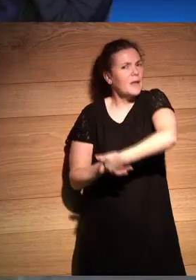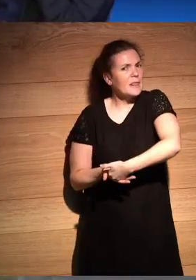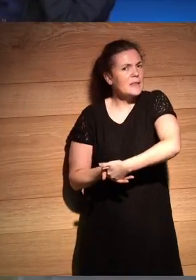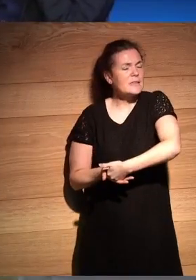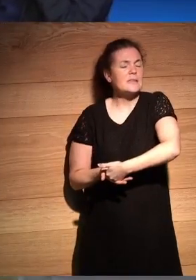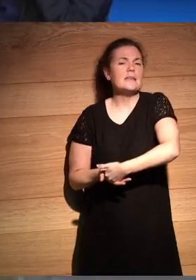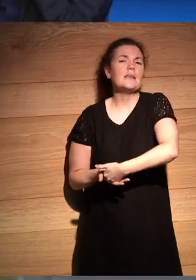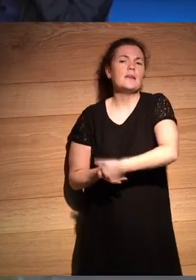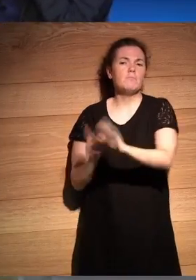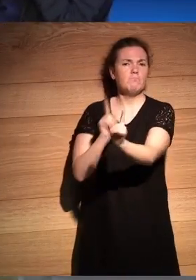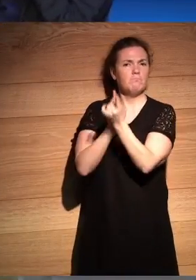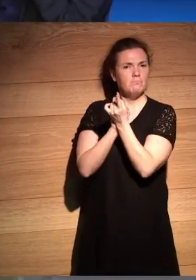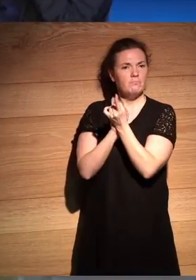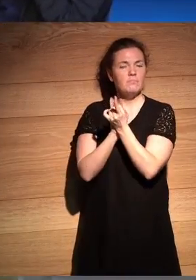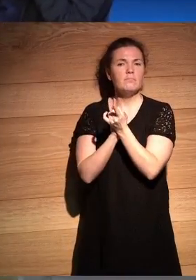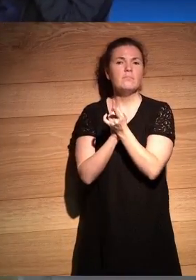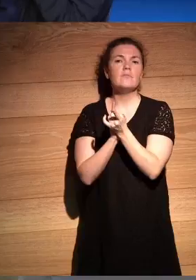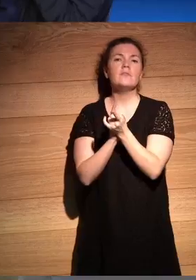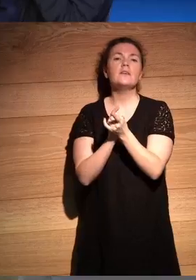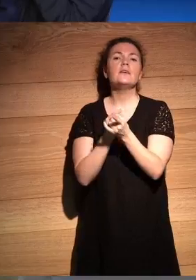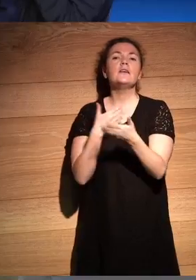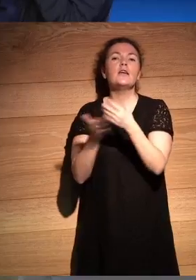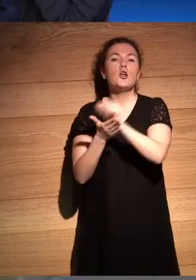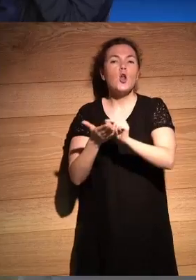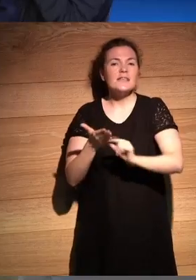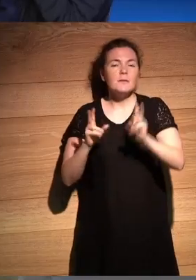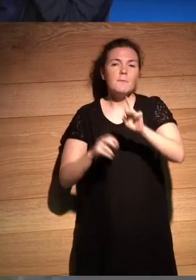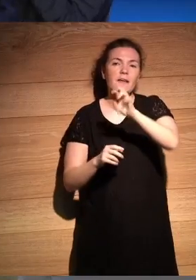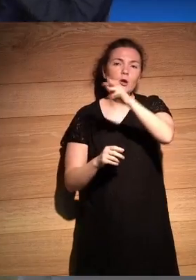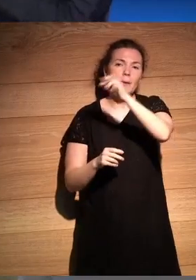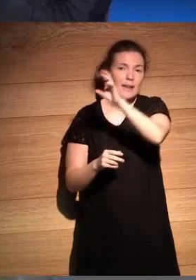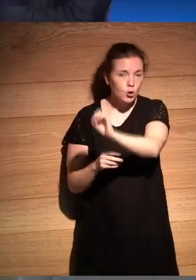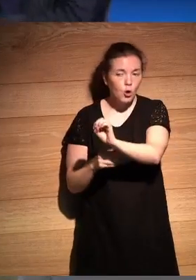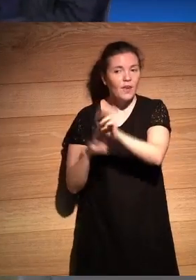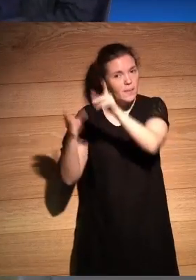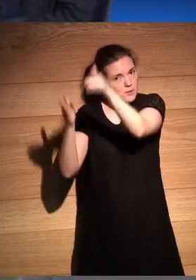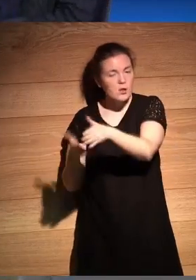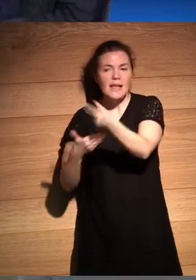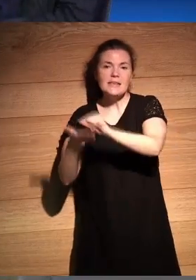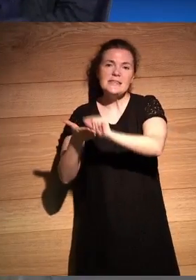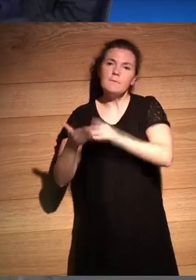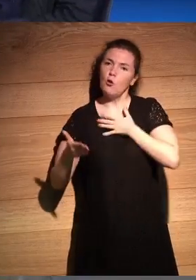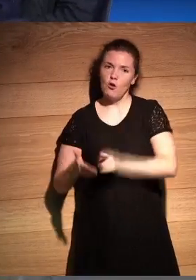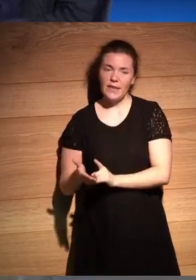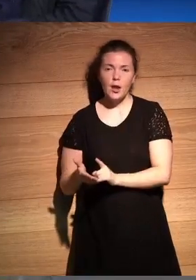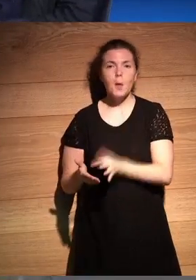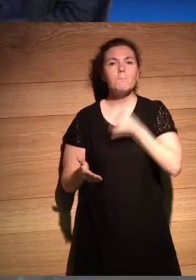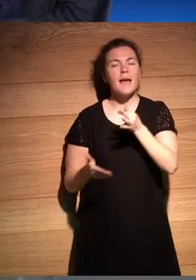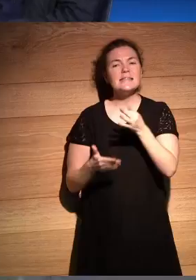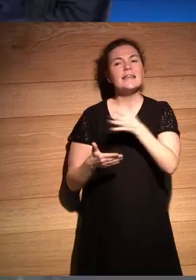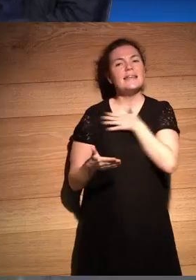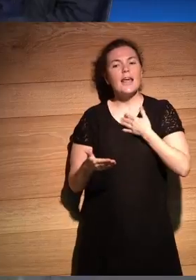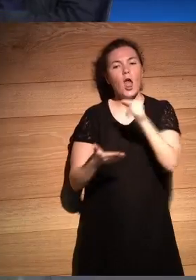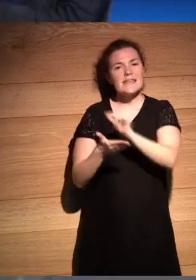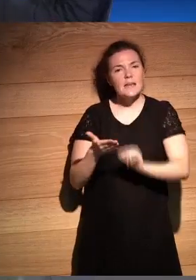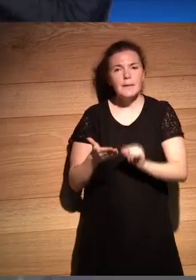personalmente no escribir sobre Roberto uno y dos ha sido el único que pidió escribir ficción